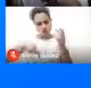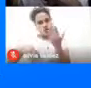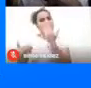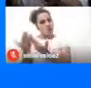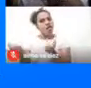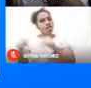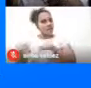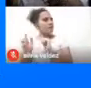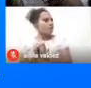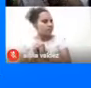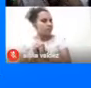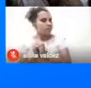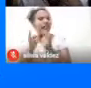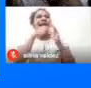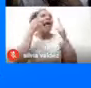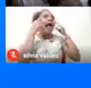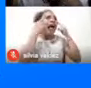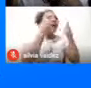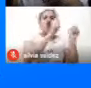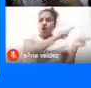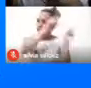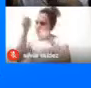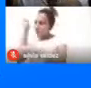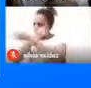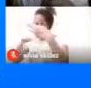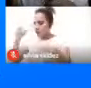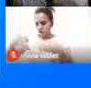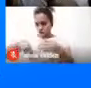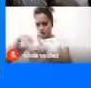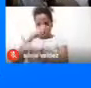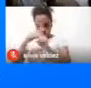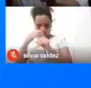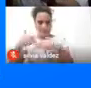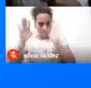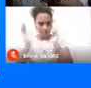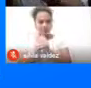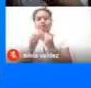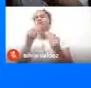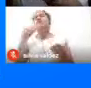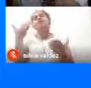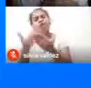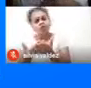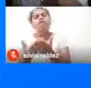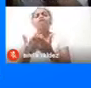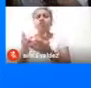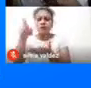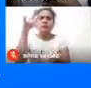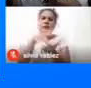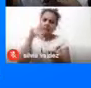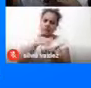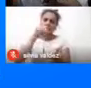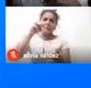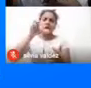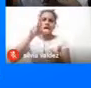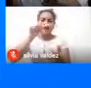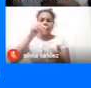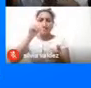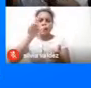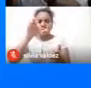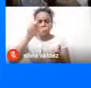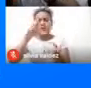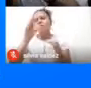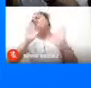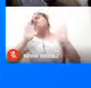También María Muchas gracias Nuevamente Por tu participación No profe